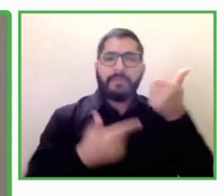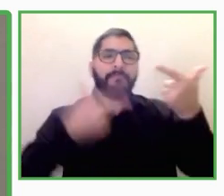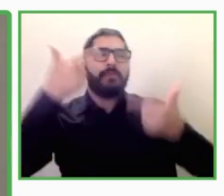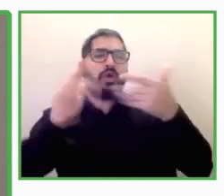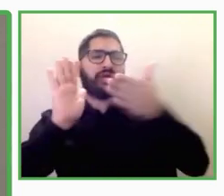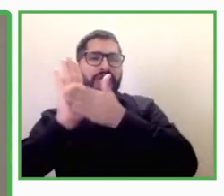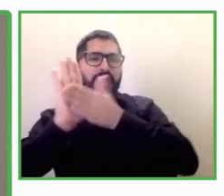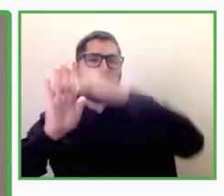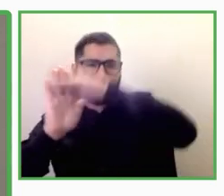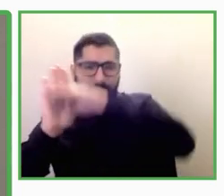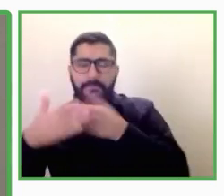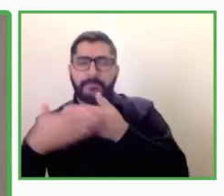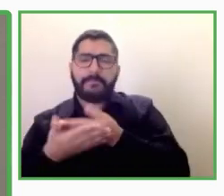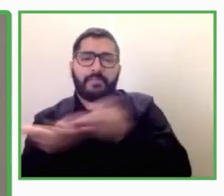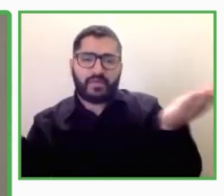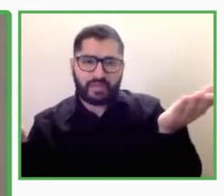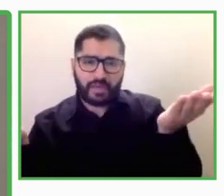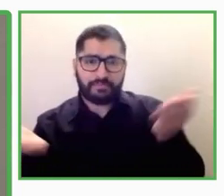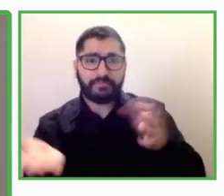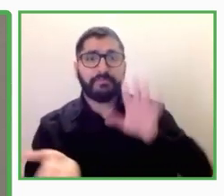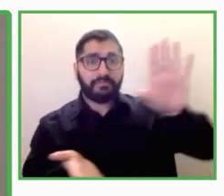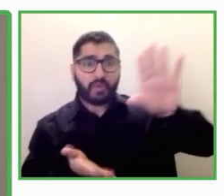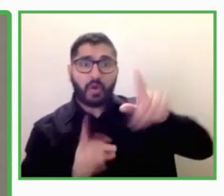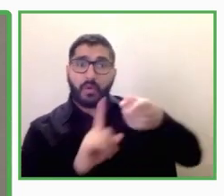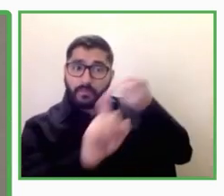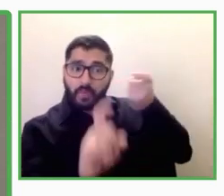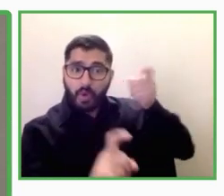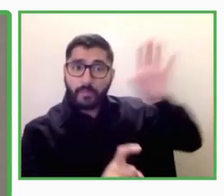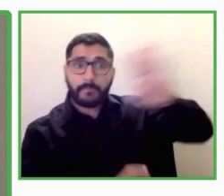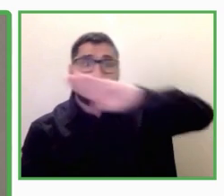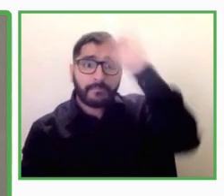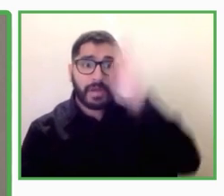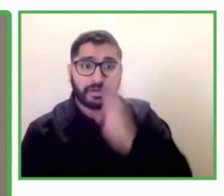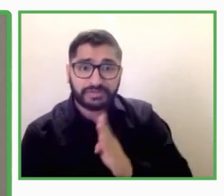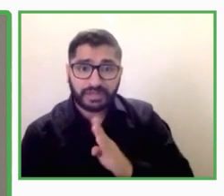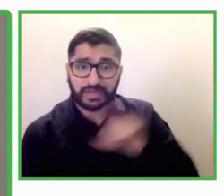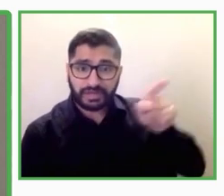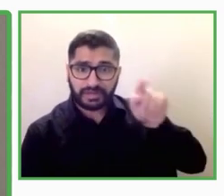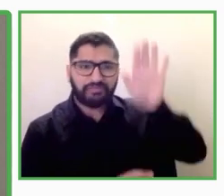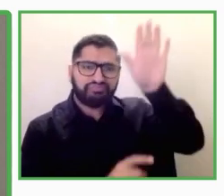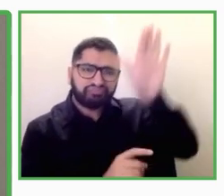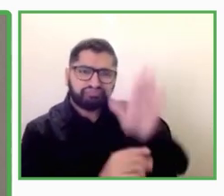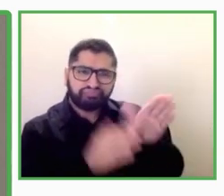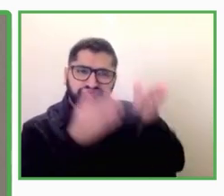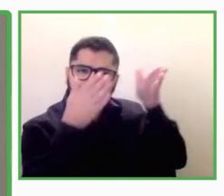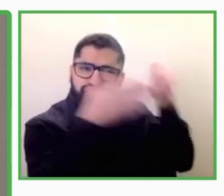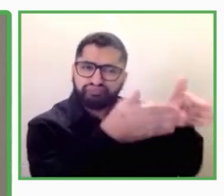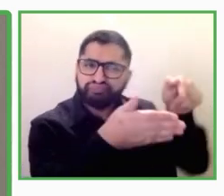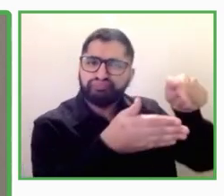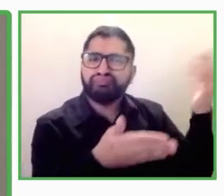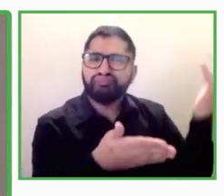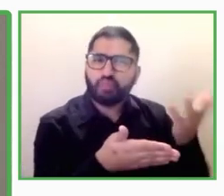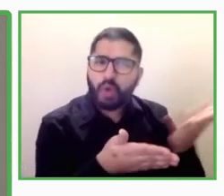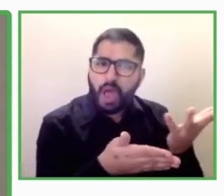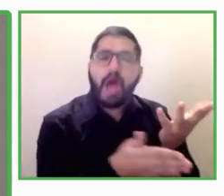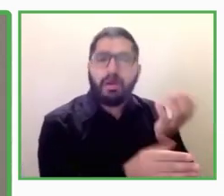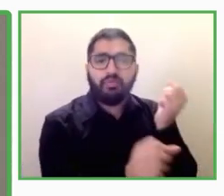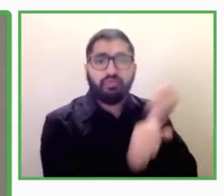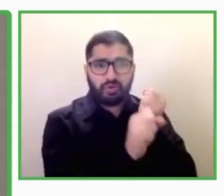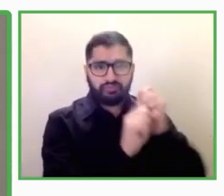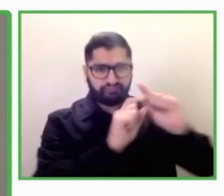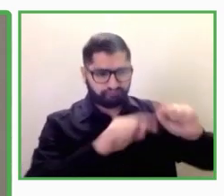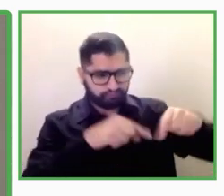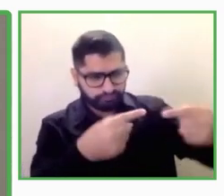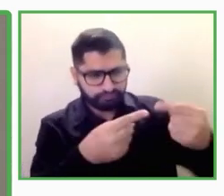deriva en una serie de características que nosotros pensamos que son fundamentales cuando hablamos del empleo y la promoción del empleo de las personas con discapacidad.